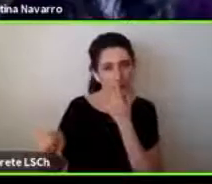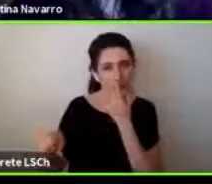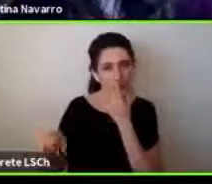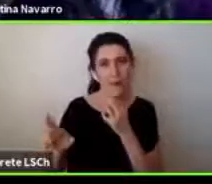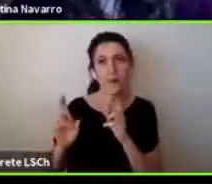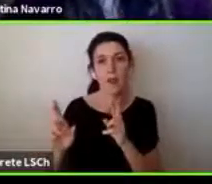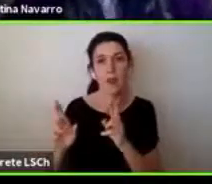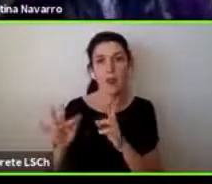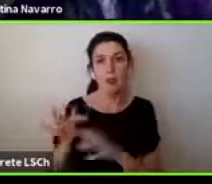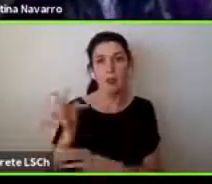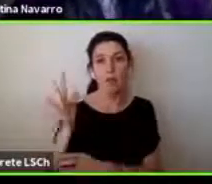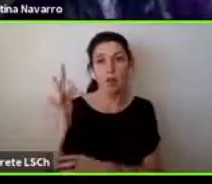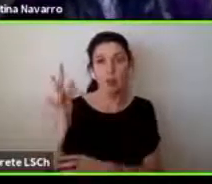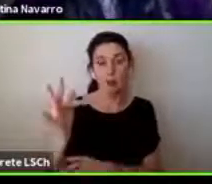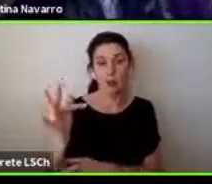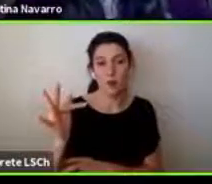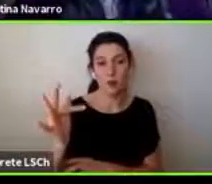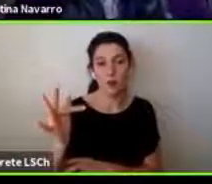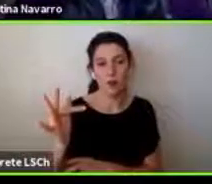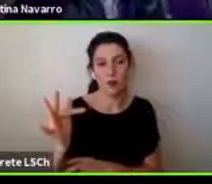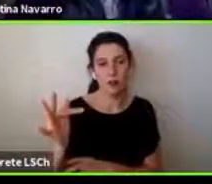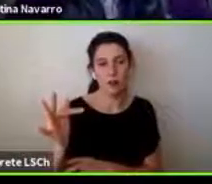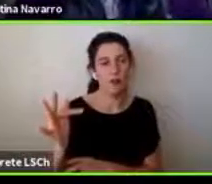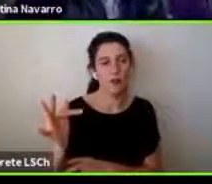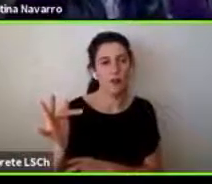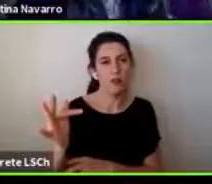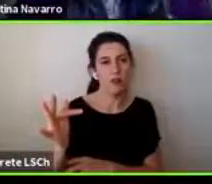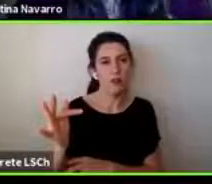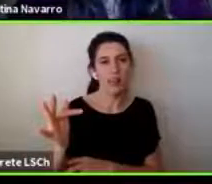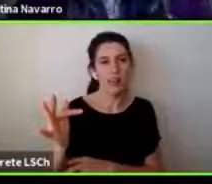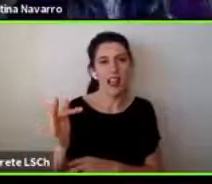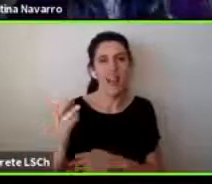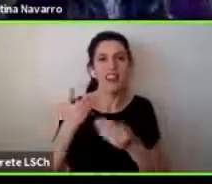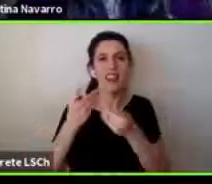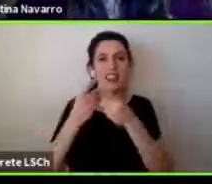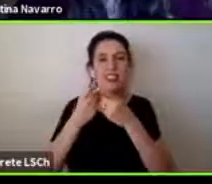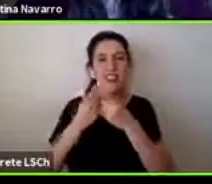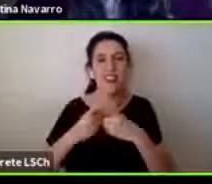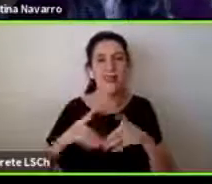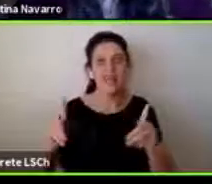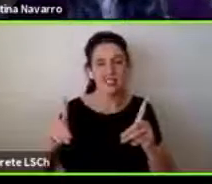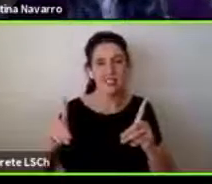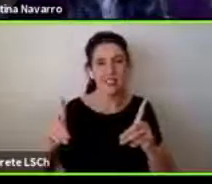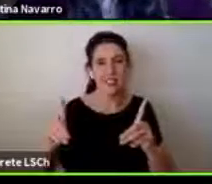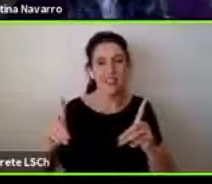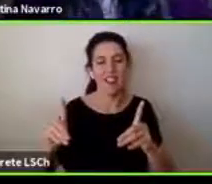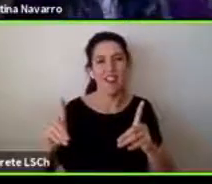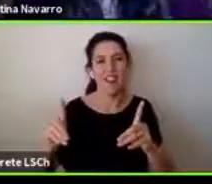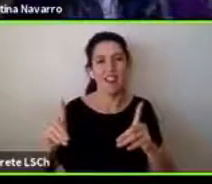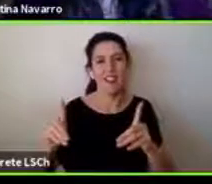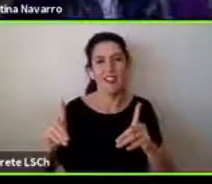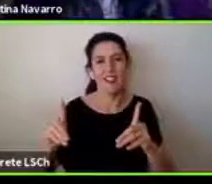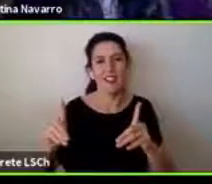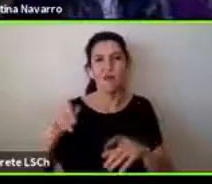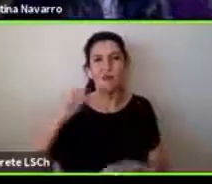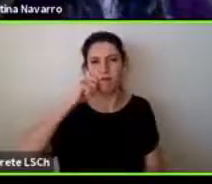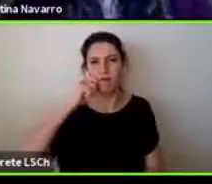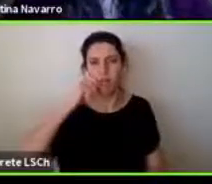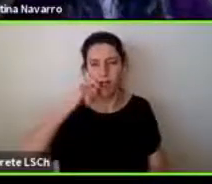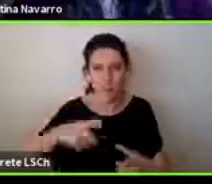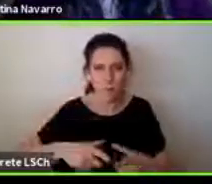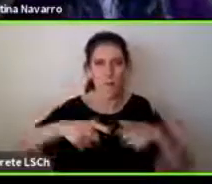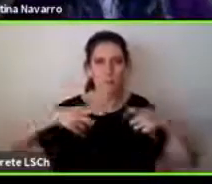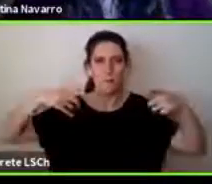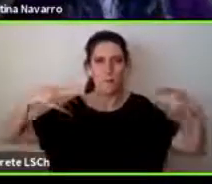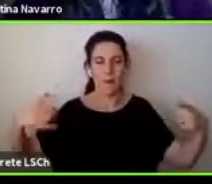futuro el concepto de diversidad como un paraguas más amplio lo podamos seguir trabajando y